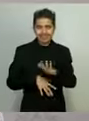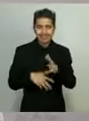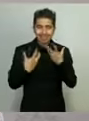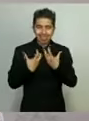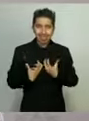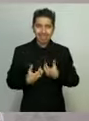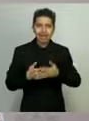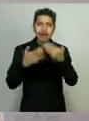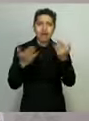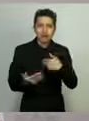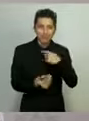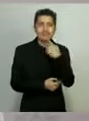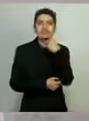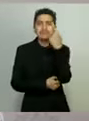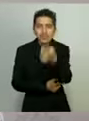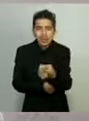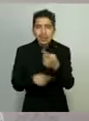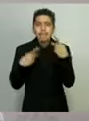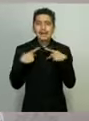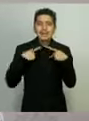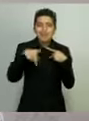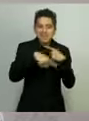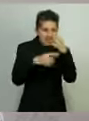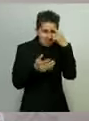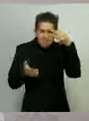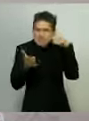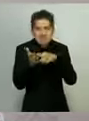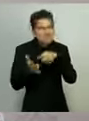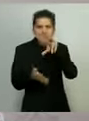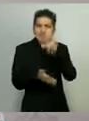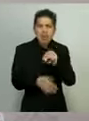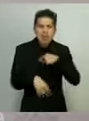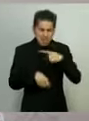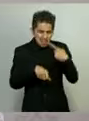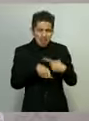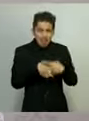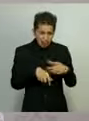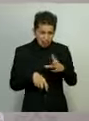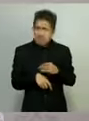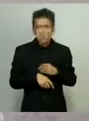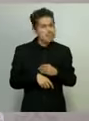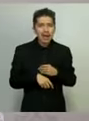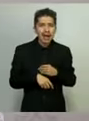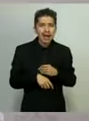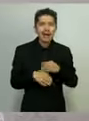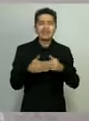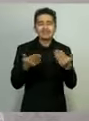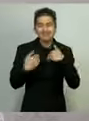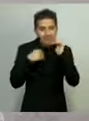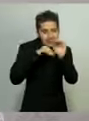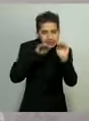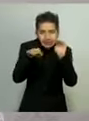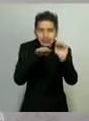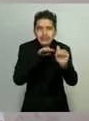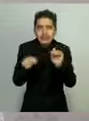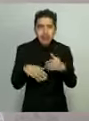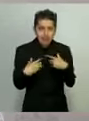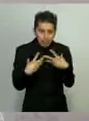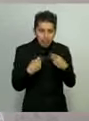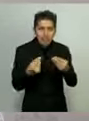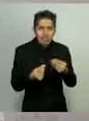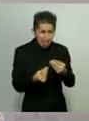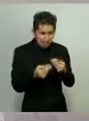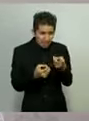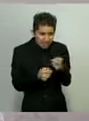a los que no creen que no se van a enfermar, que ellos no se van a contagiar por el coronavirus